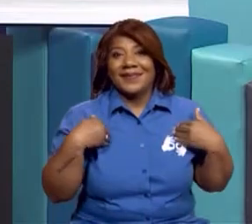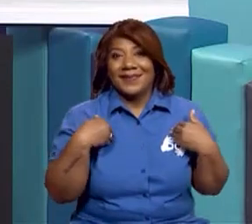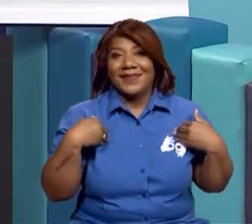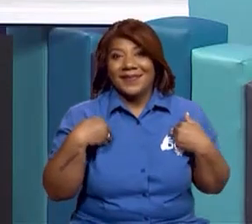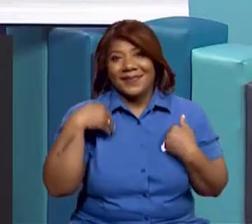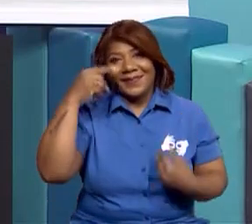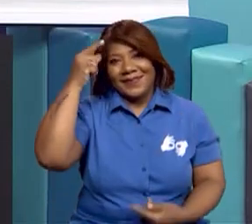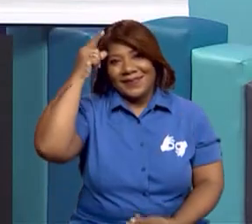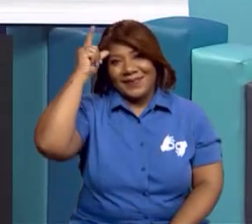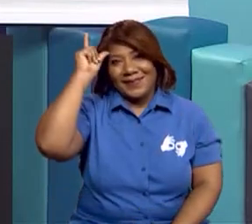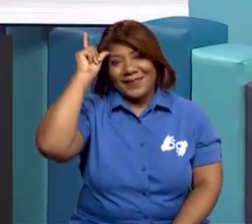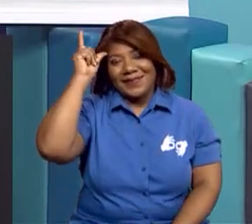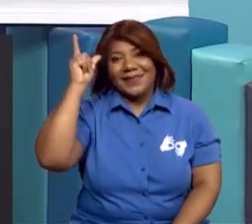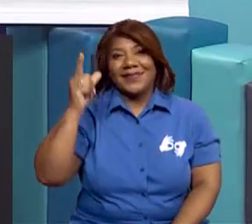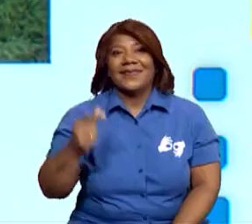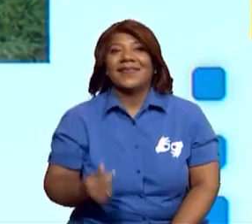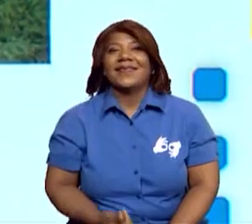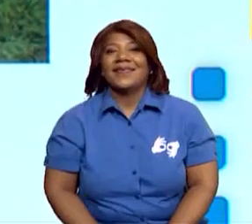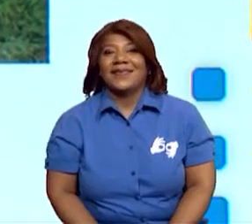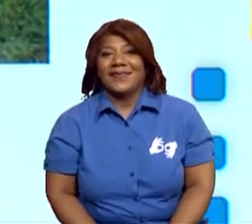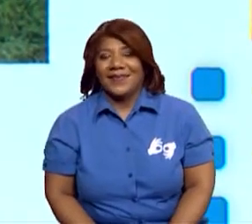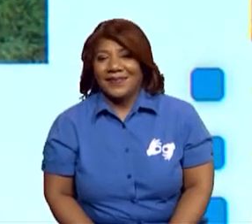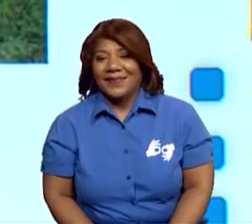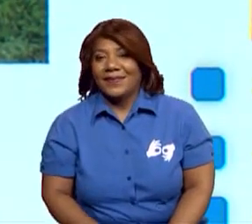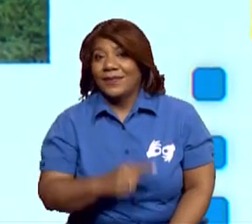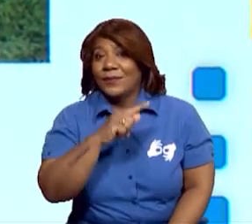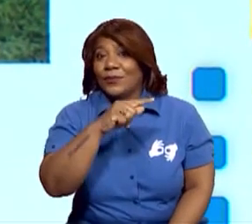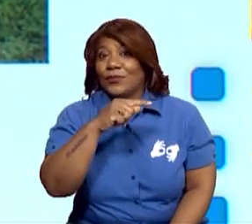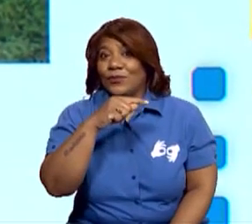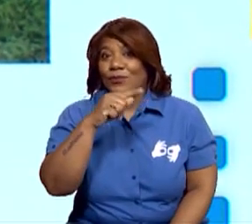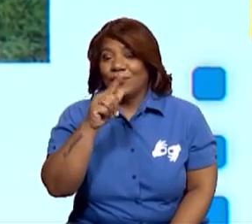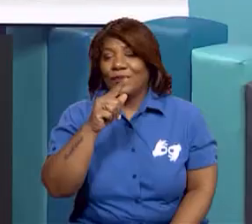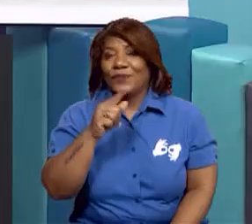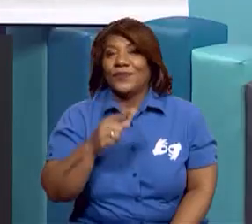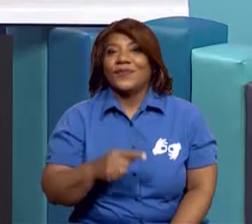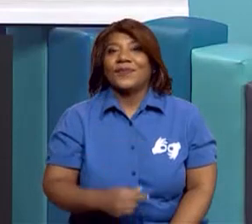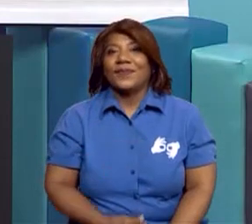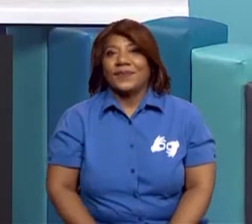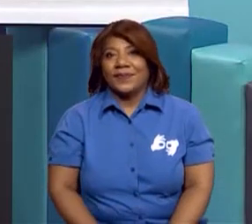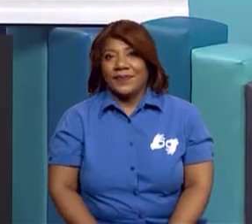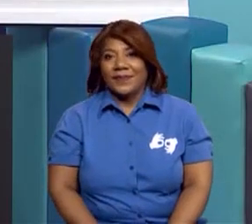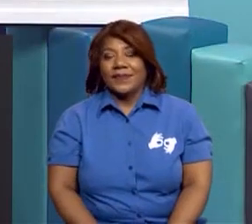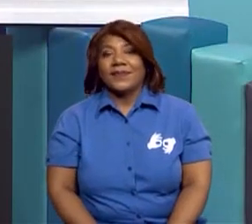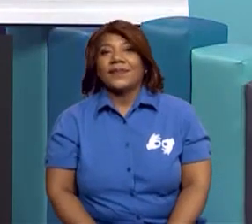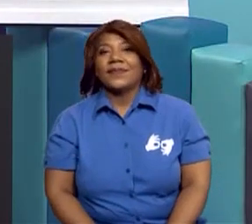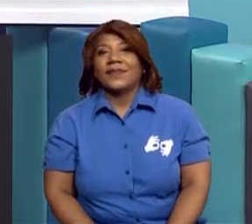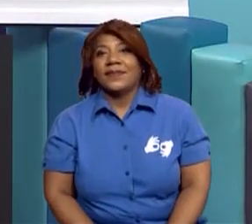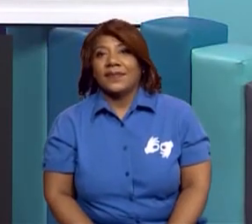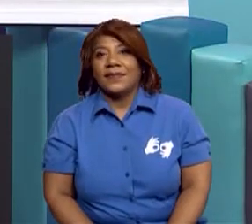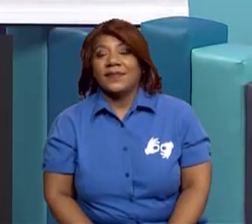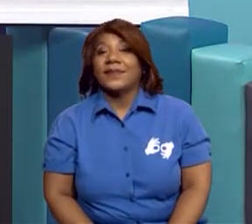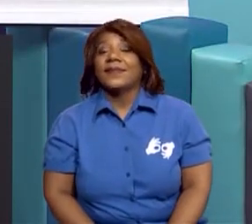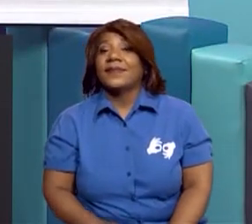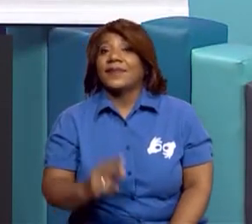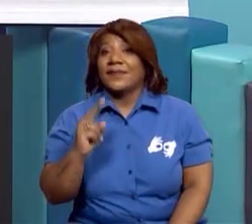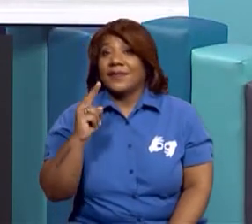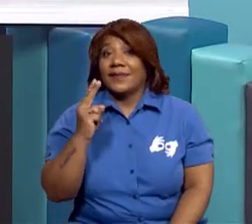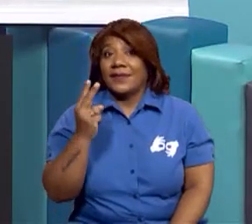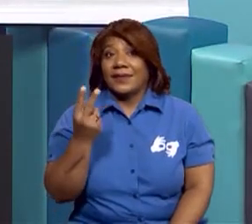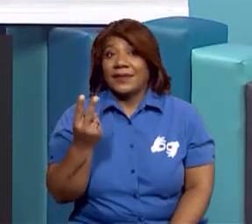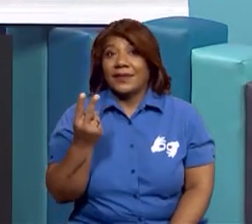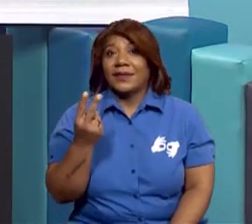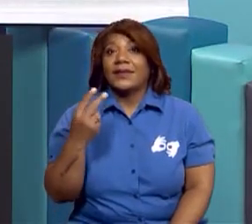hacerle... Vamos a colocarle un ganchito, ¿verdad? Ok, vamos a ver acá. En la segunda imagen,